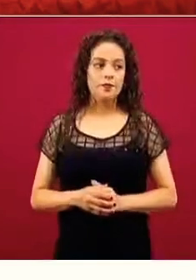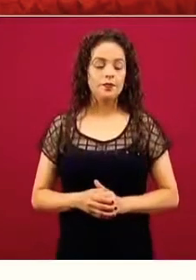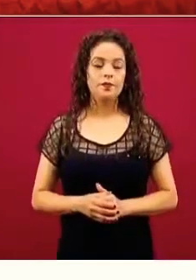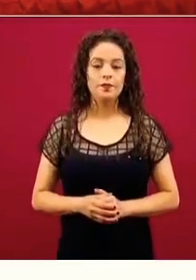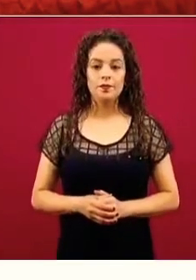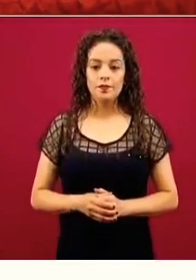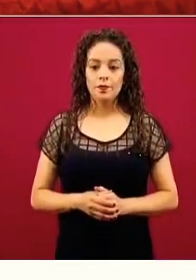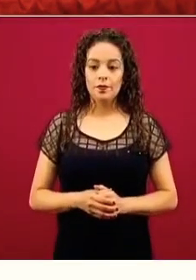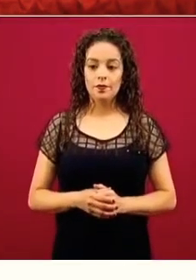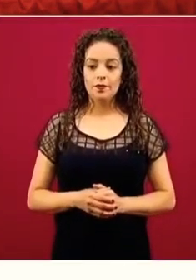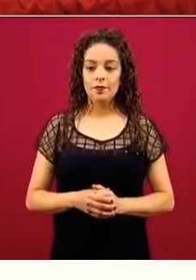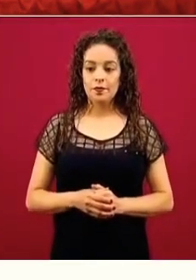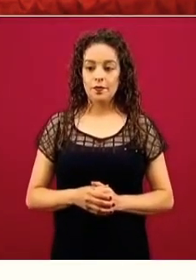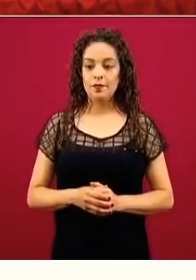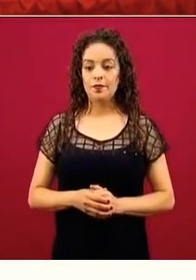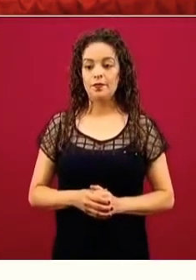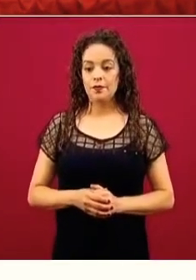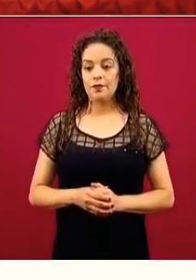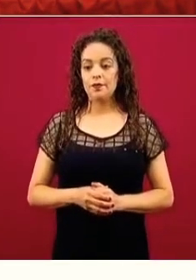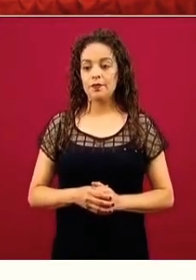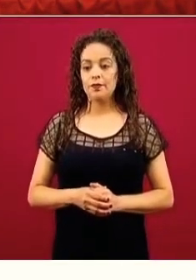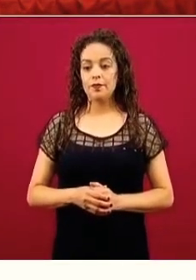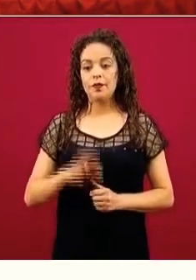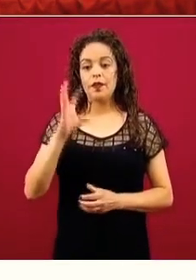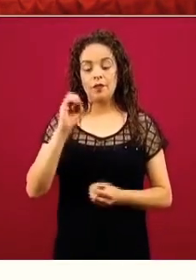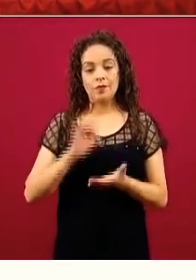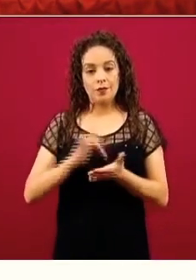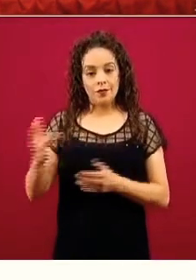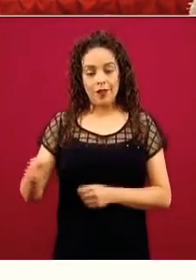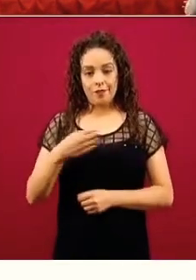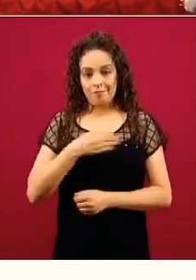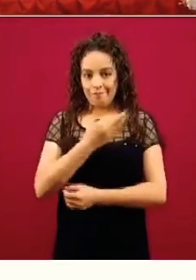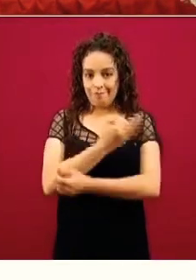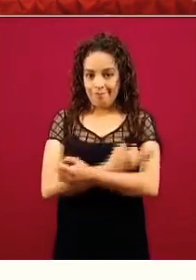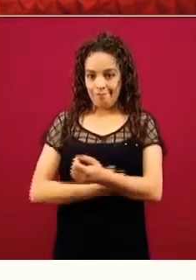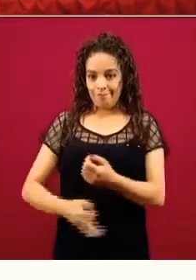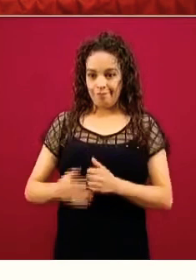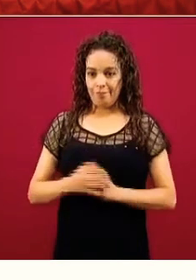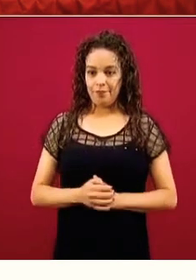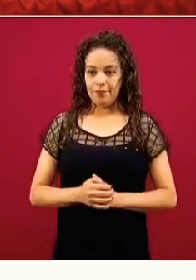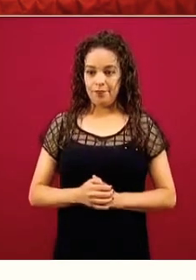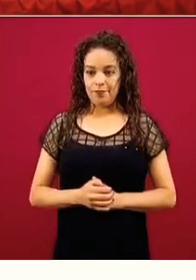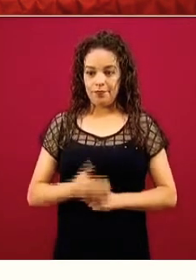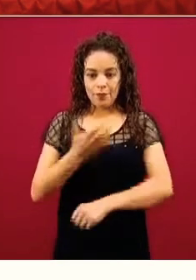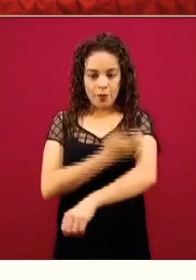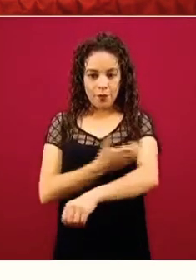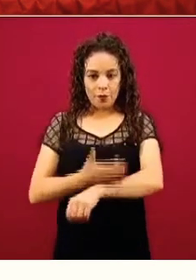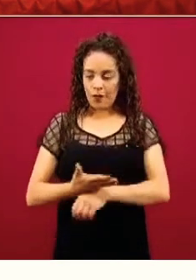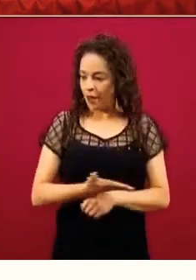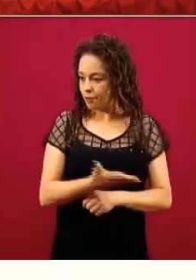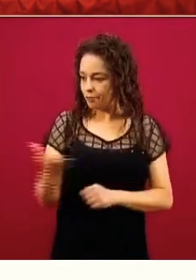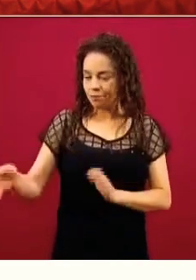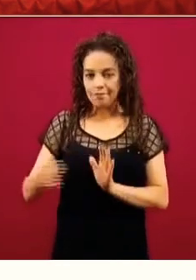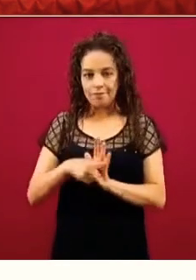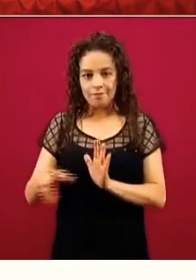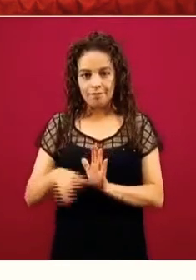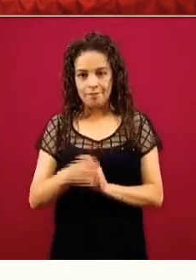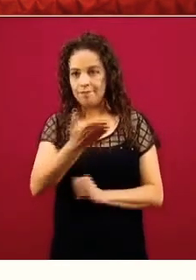Gracias, buenas tardes, buenas tardes a todo el panel, buenas tardes compañeras y compañeras de los medios.